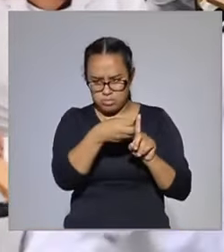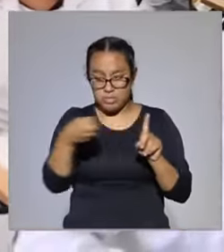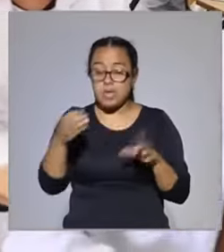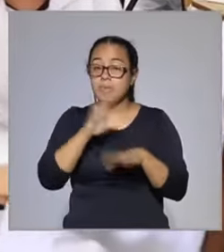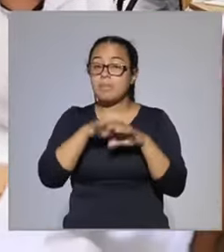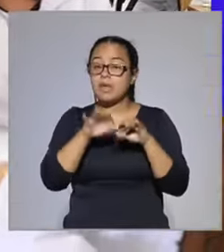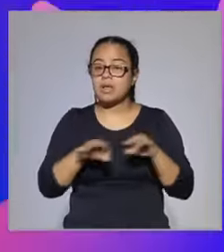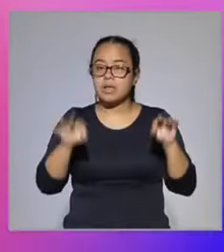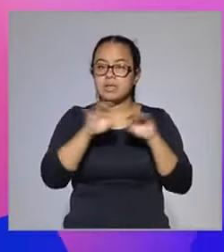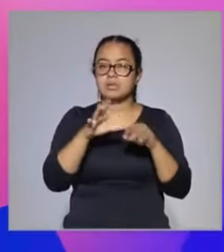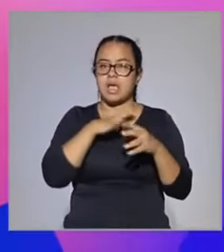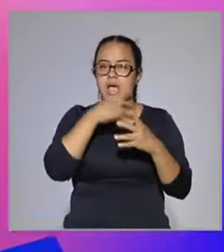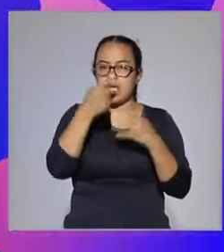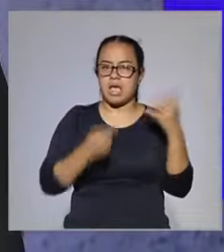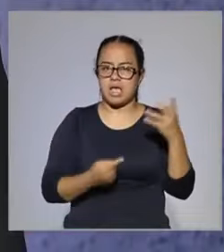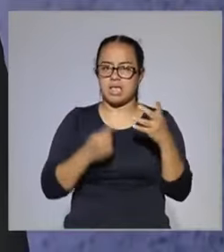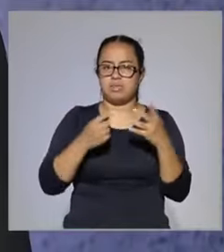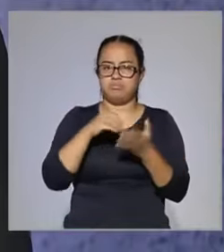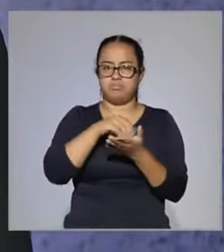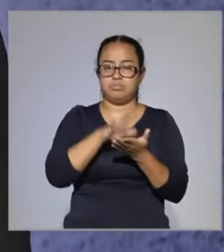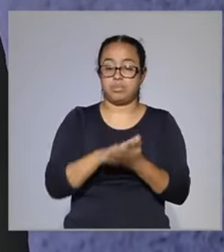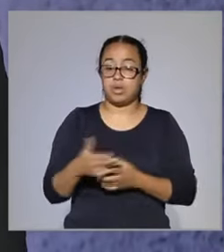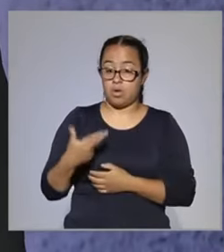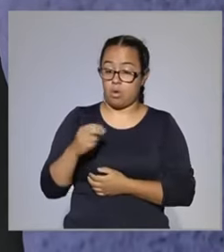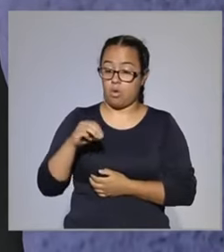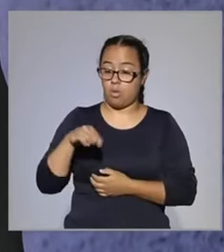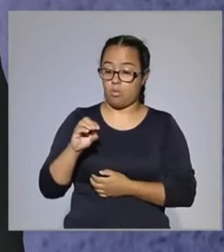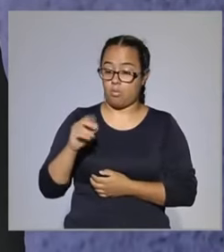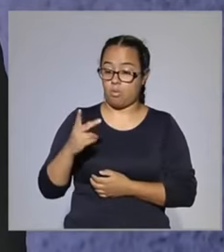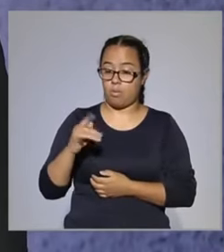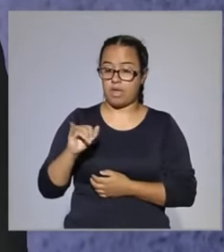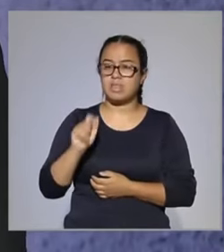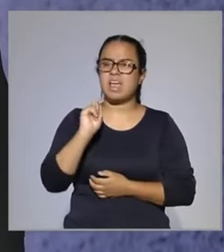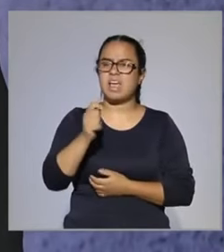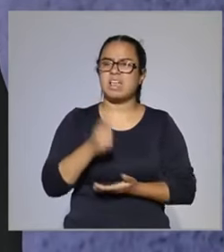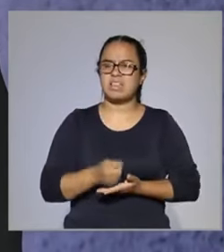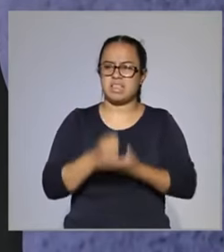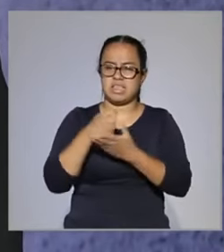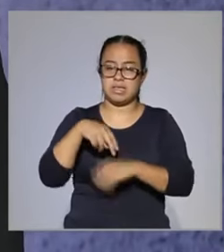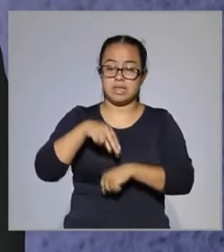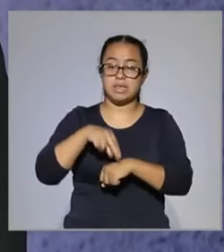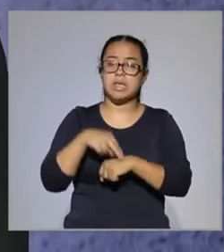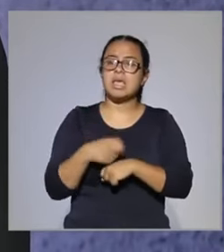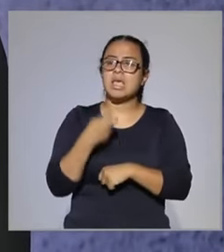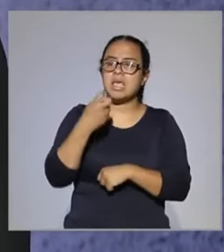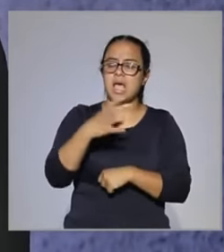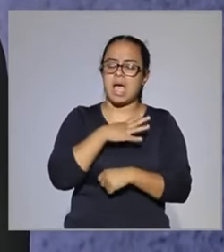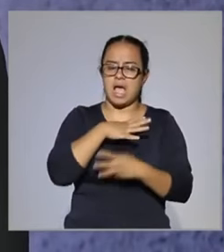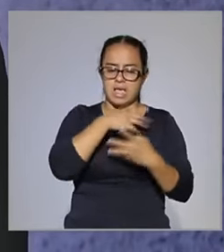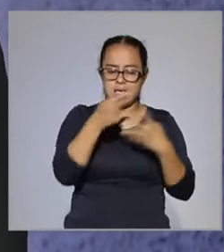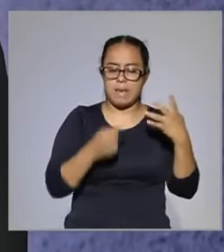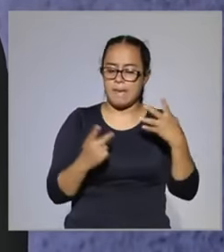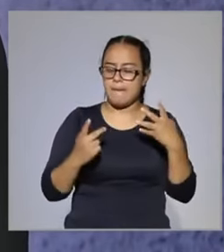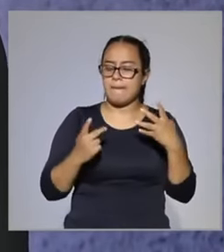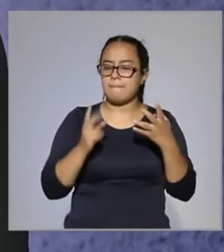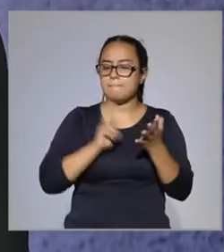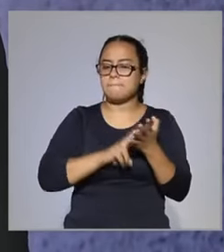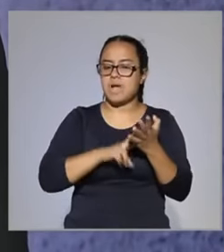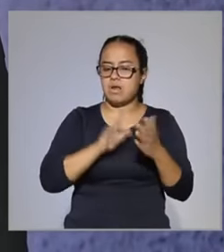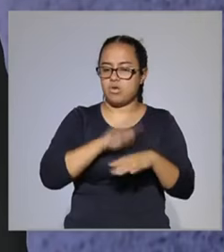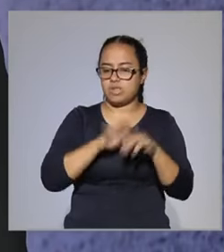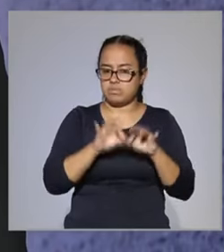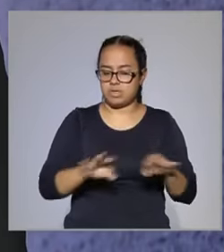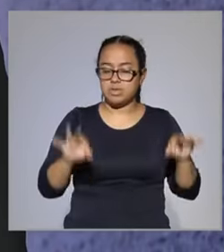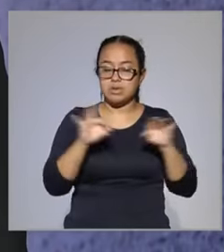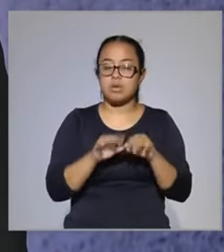principios establecidos. La homeopatía es una terapéutica médica que se basa en principios. En primer lugar,